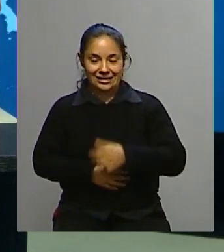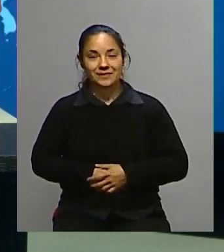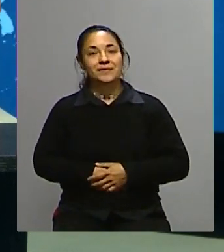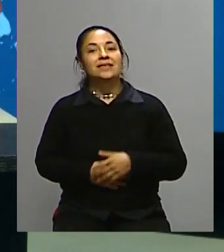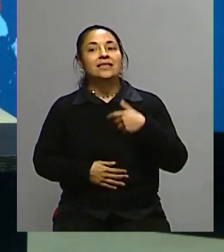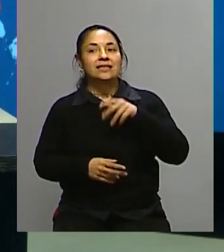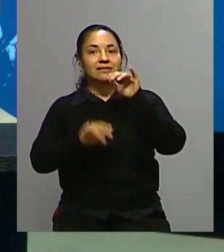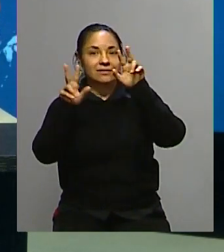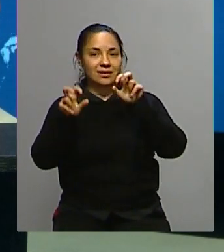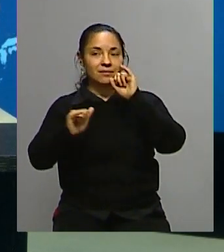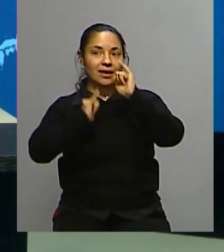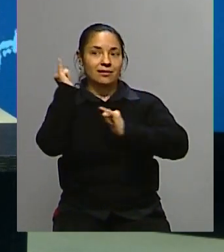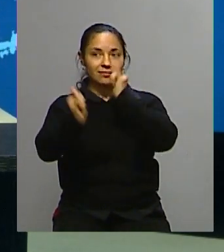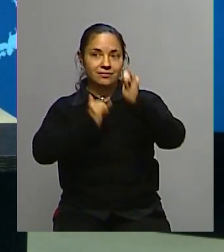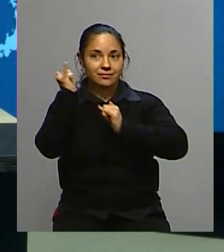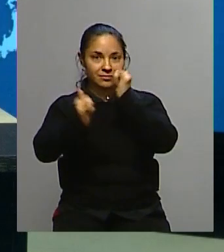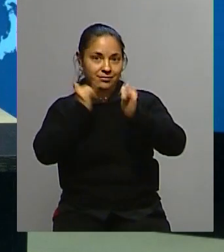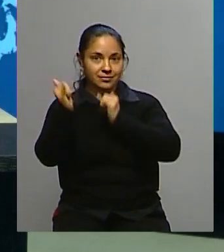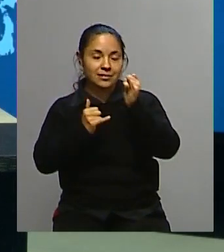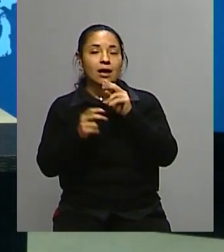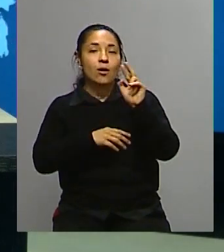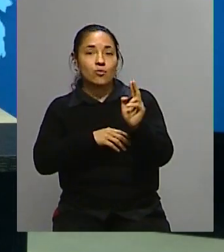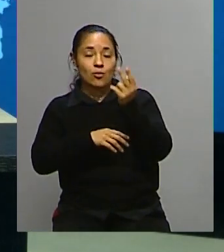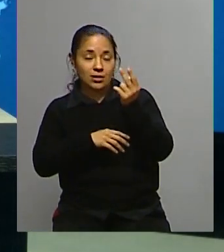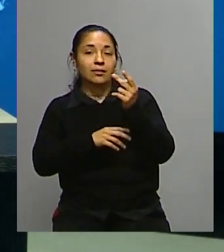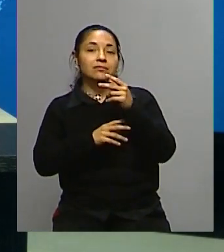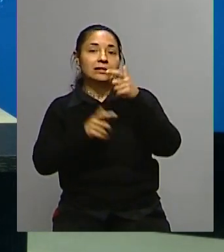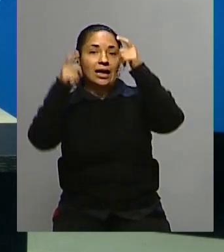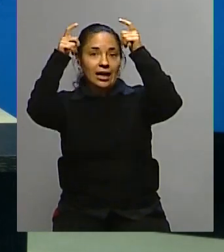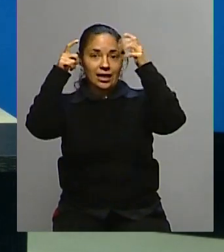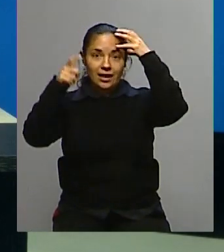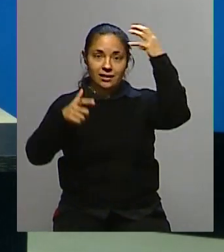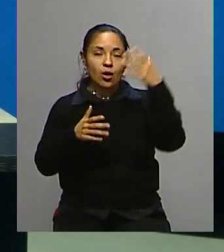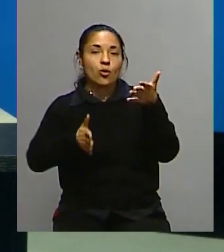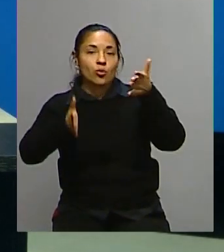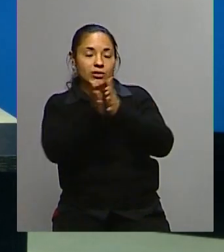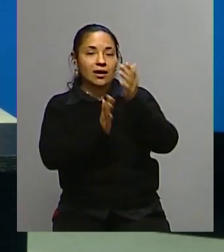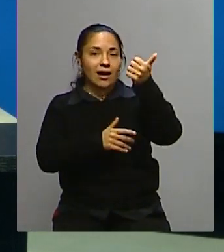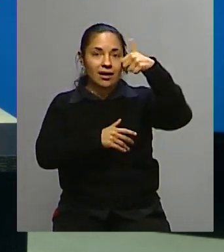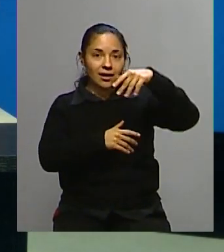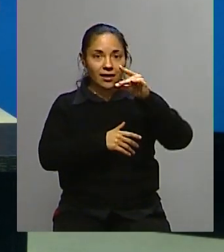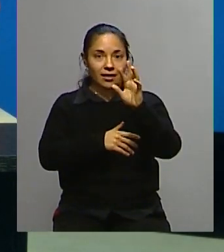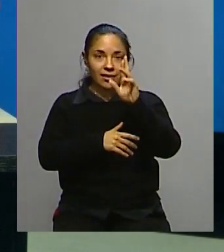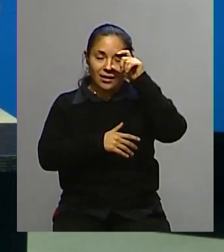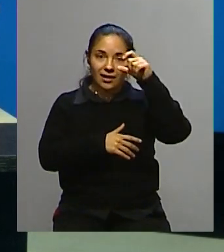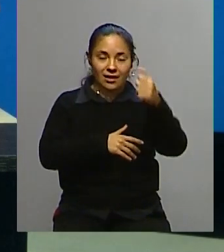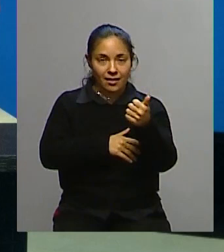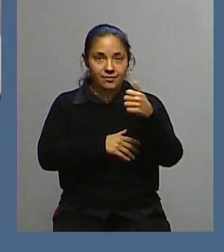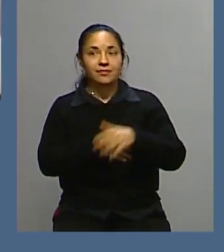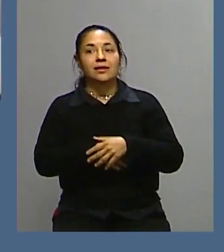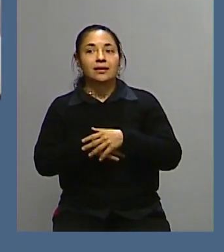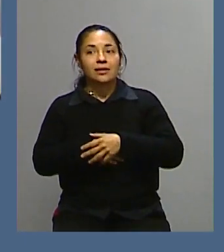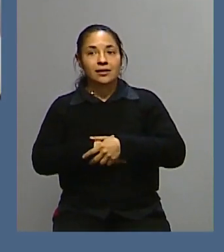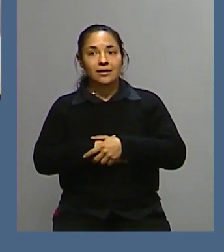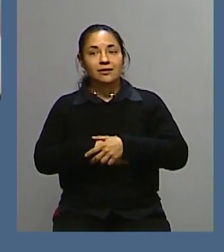Y seguimos hablando de la muerte de la reina Isabel II, lo analizamos con Andrea Walsner, doctora en Relaciones Internacionales.